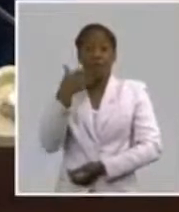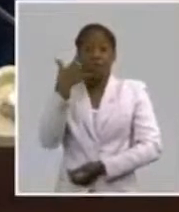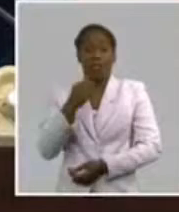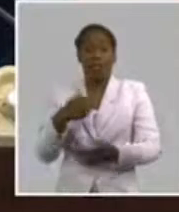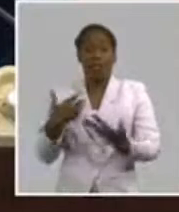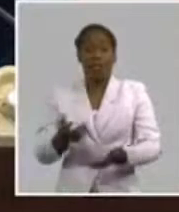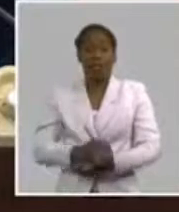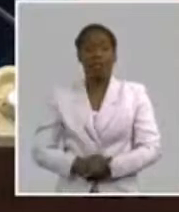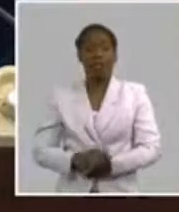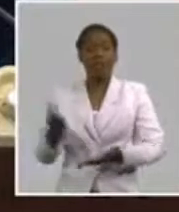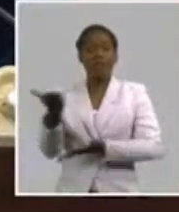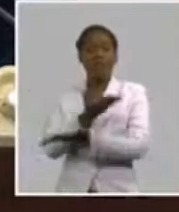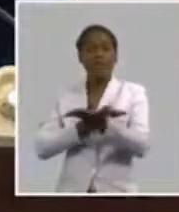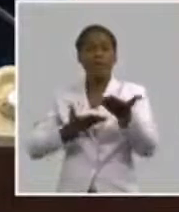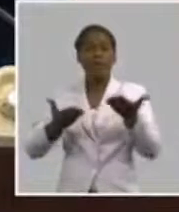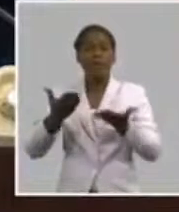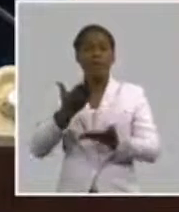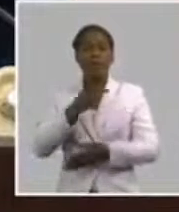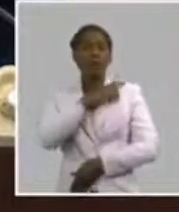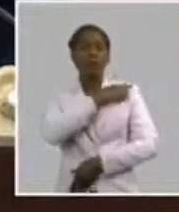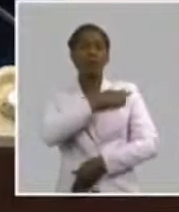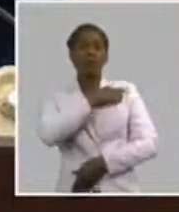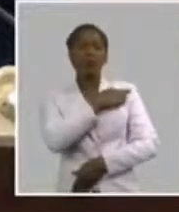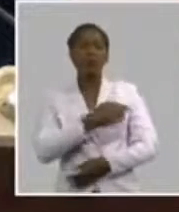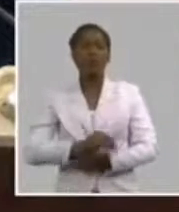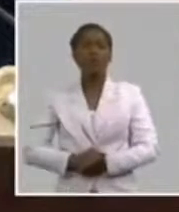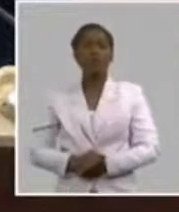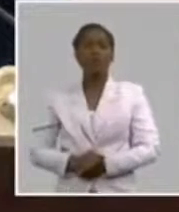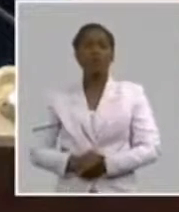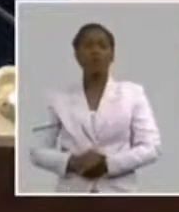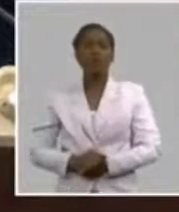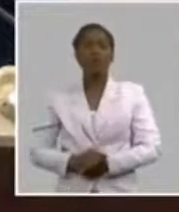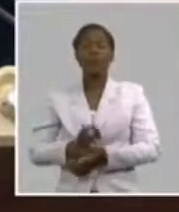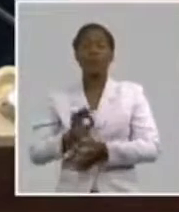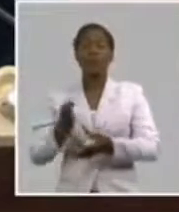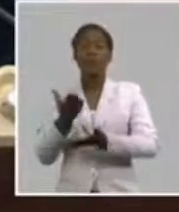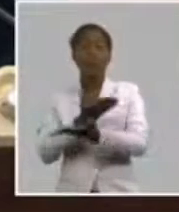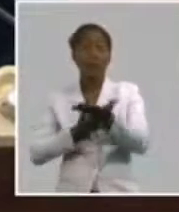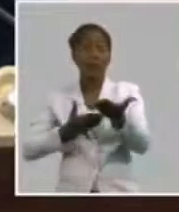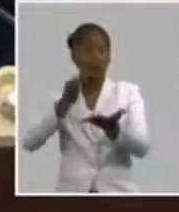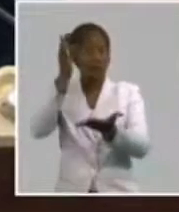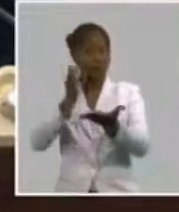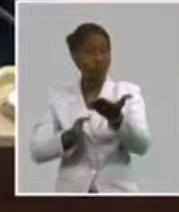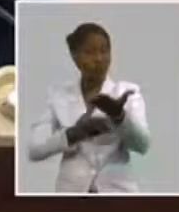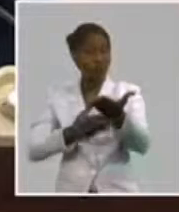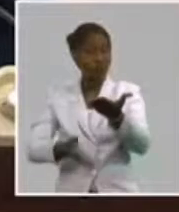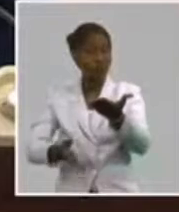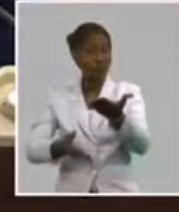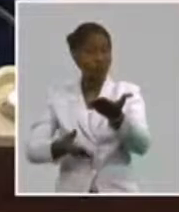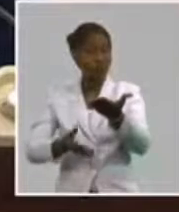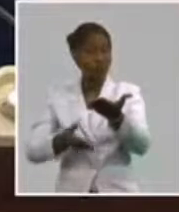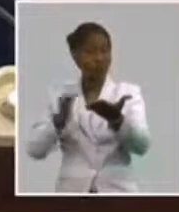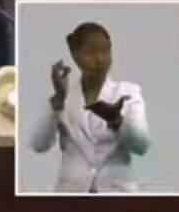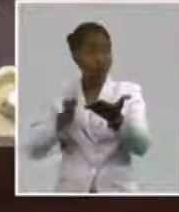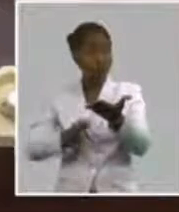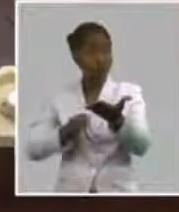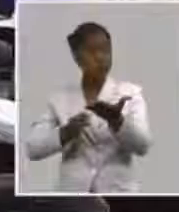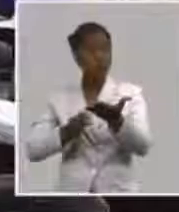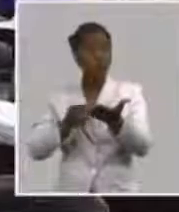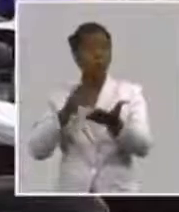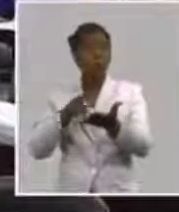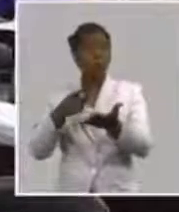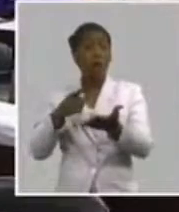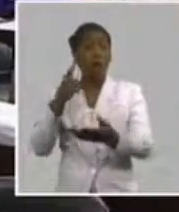Para debatir, debatir de verdad. Porque hay gente que habla de debate pero quieren que le oigan todo lo que uno dice y cuando el otro va a hablar, ahí mismo